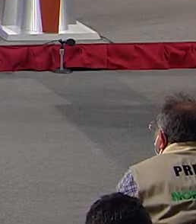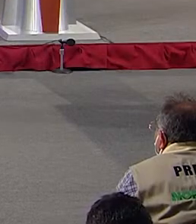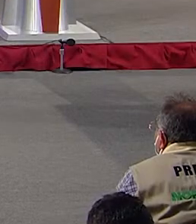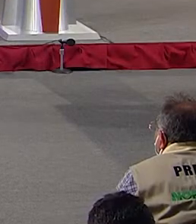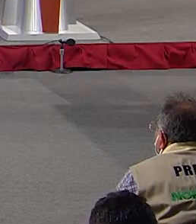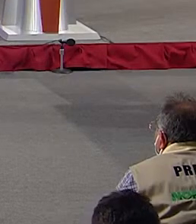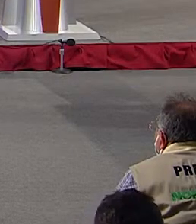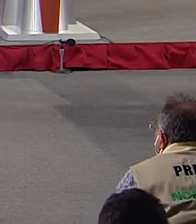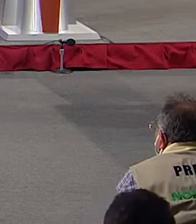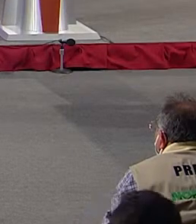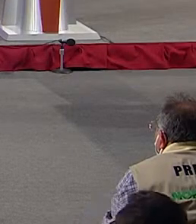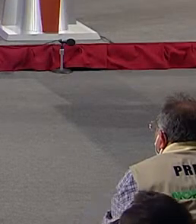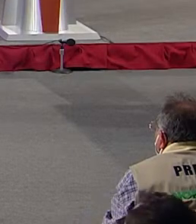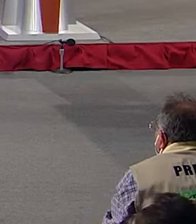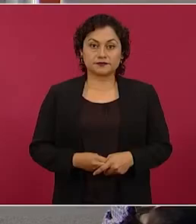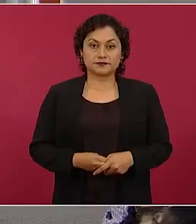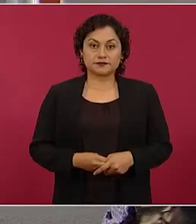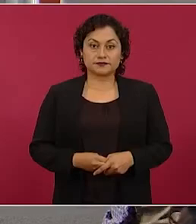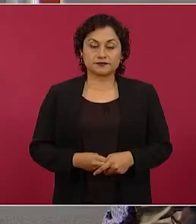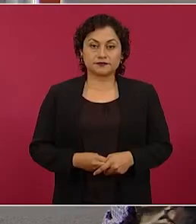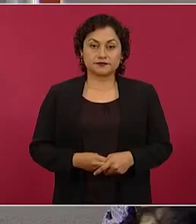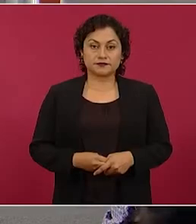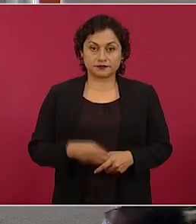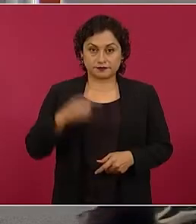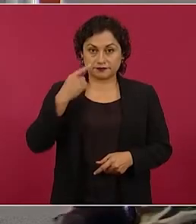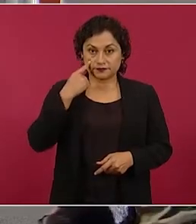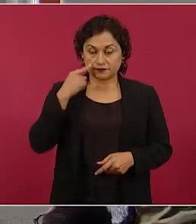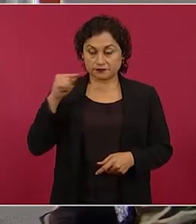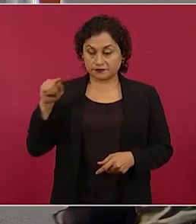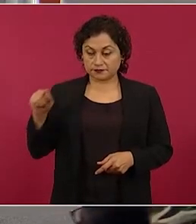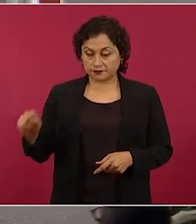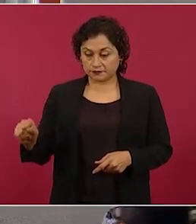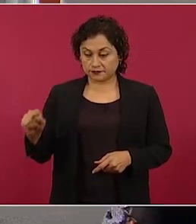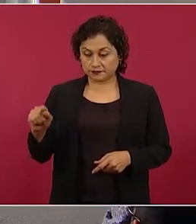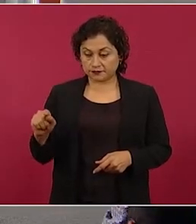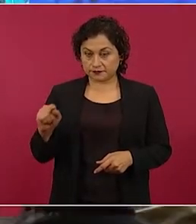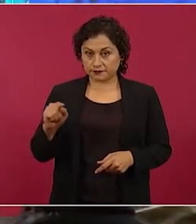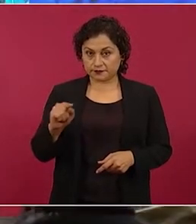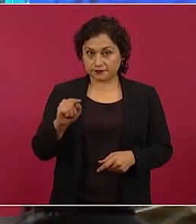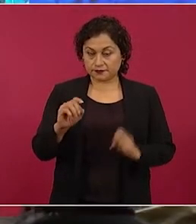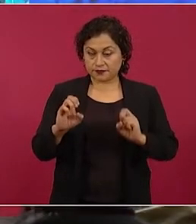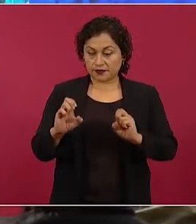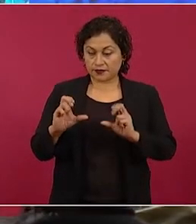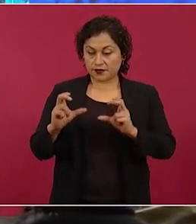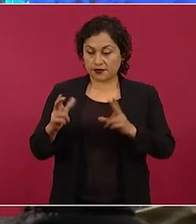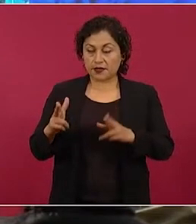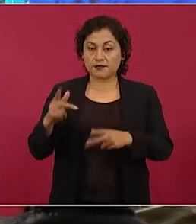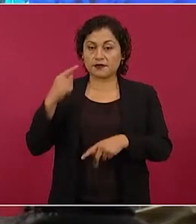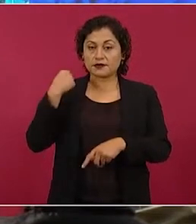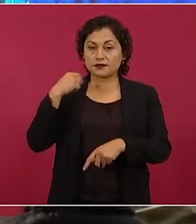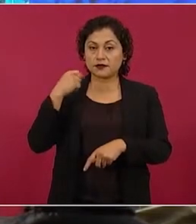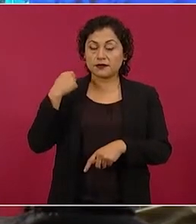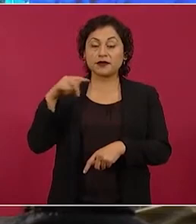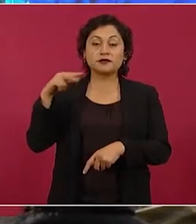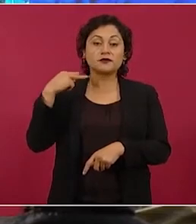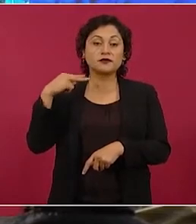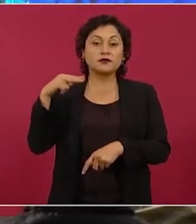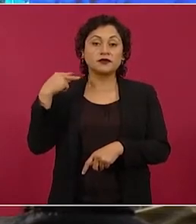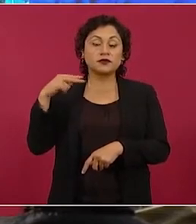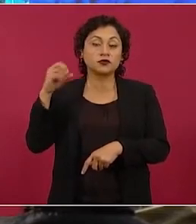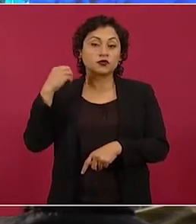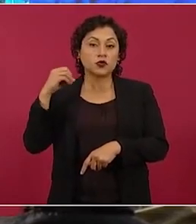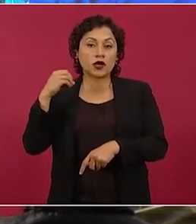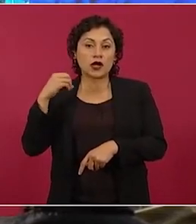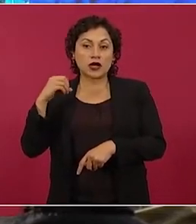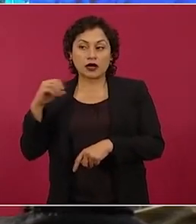Chiapas, de Tabasco, de Veracruz, de Oaxaca, incluso de la Ciudad de México, todos,